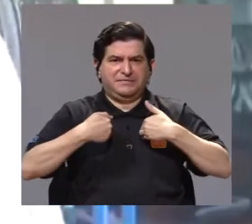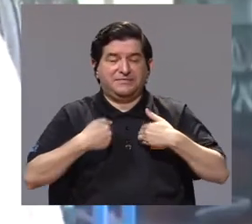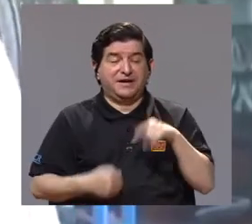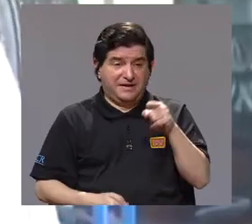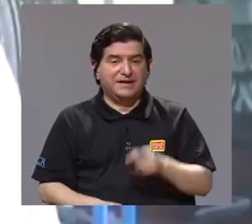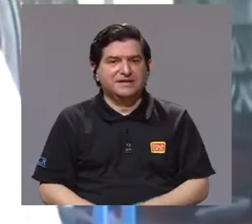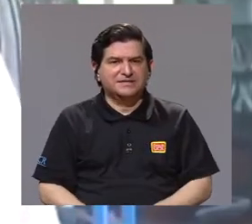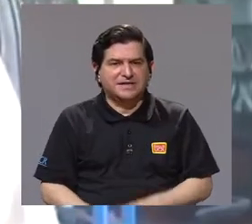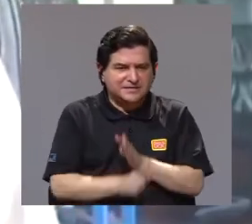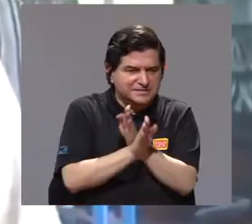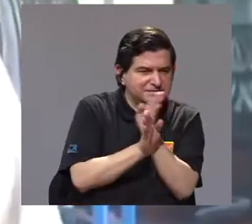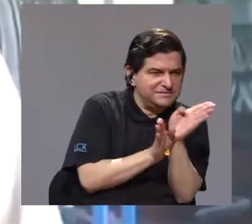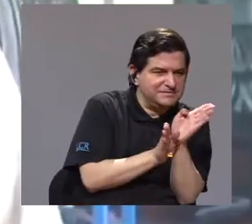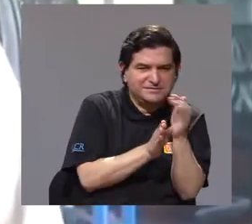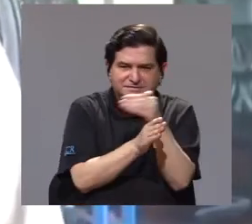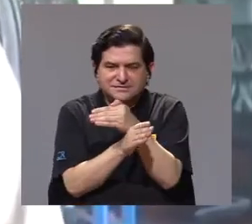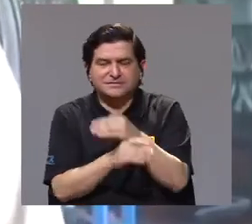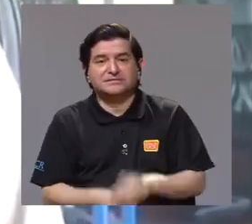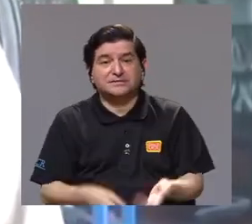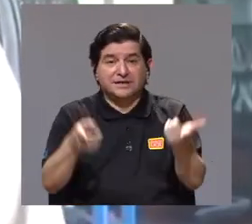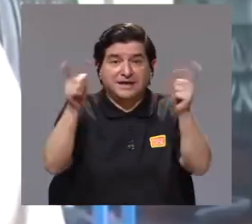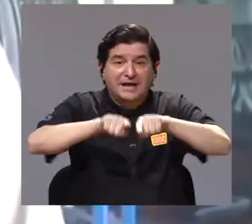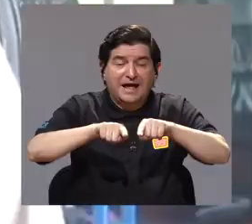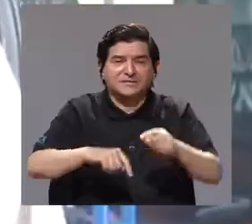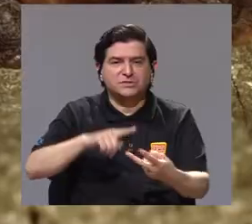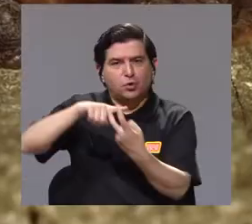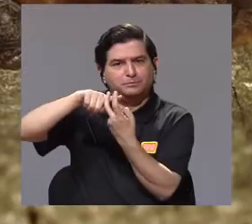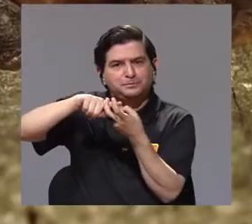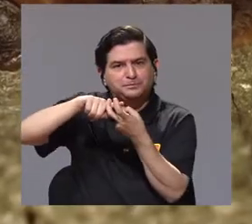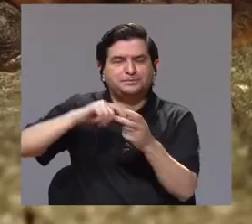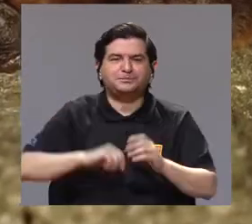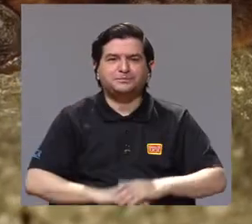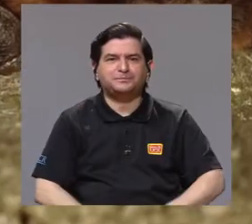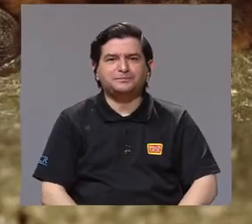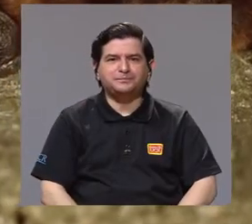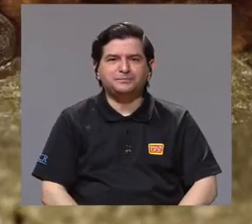Nosotros tenemos ese tipo de sesgos. En el caso de los murciélagos,